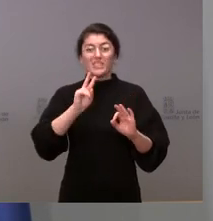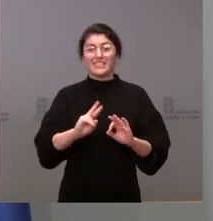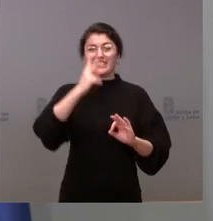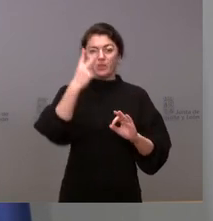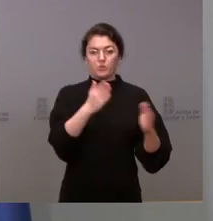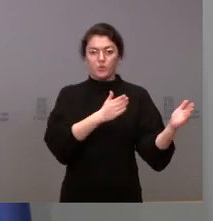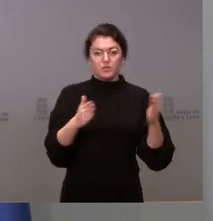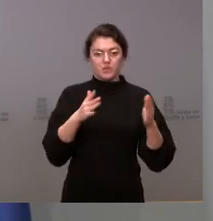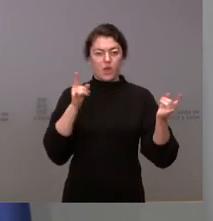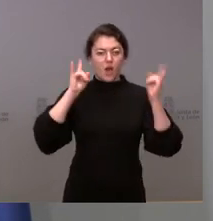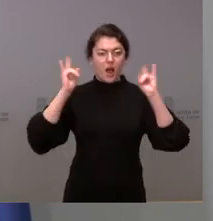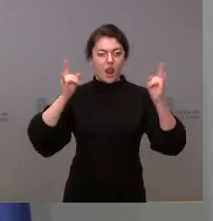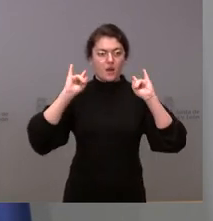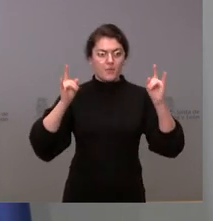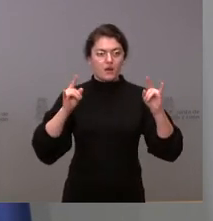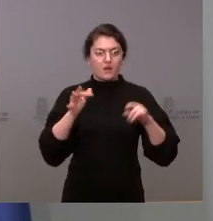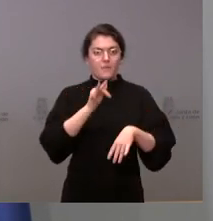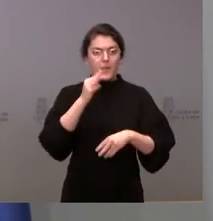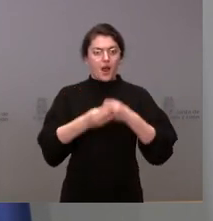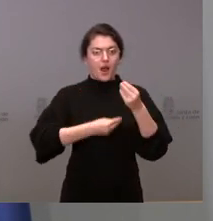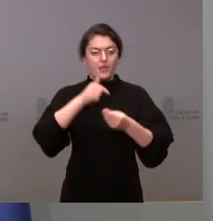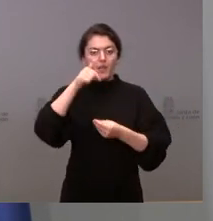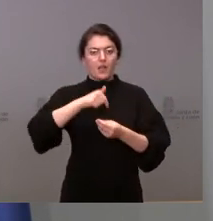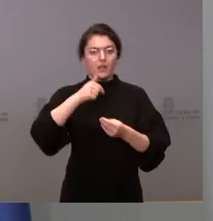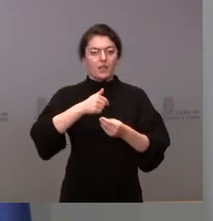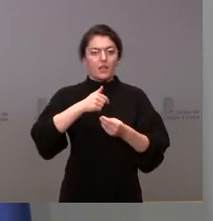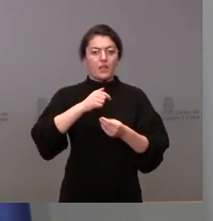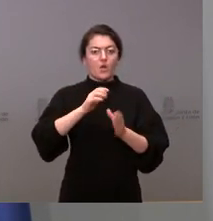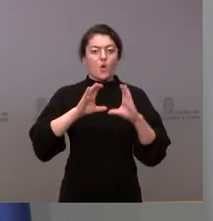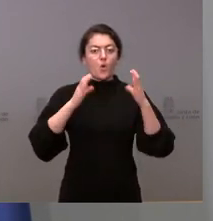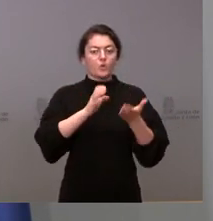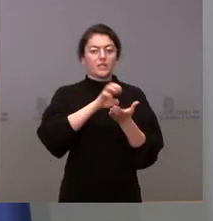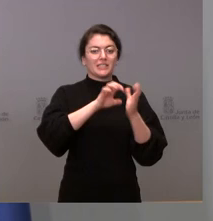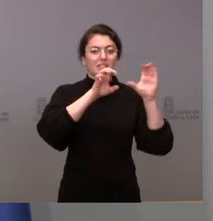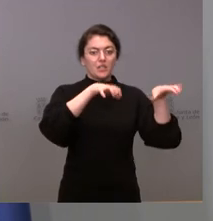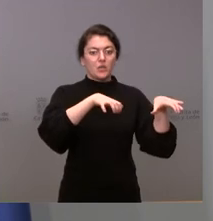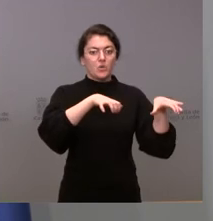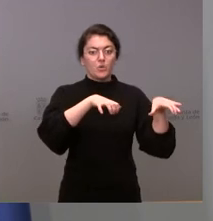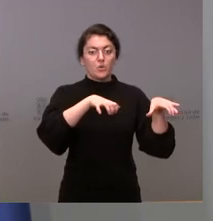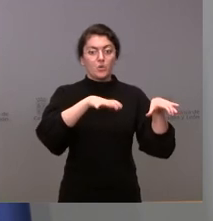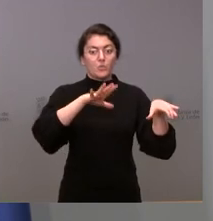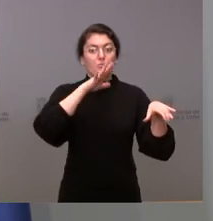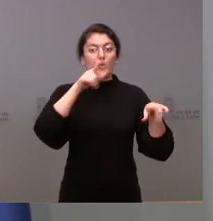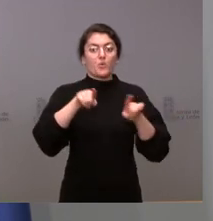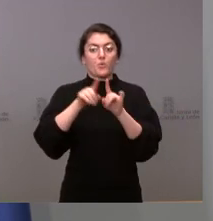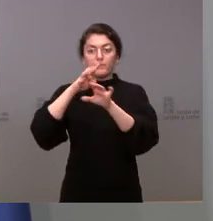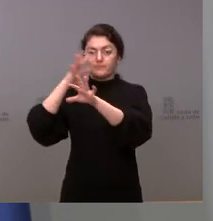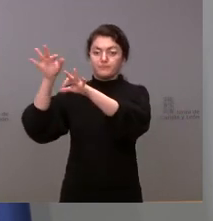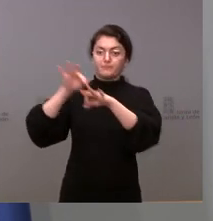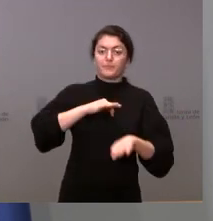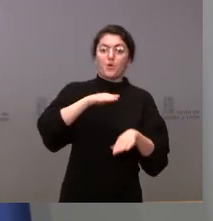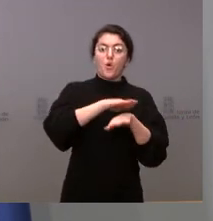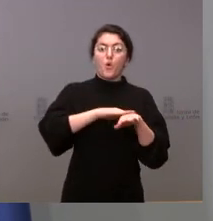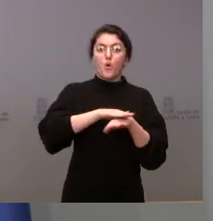ejercicio de la Junta de Castilla y León de esa autoridad delegada desde el Gobierno de España y por tanto la que estábamos